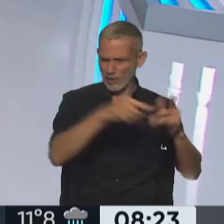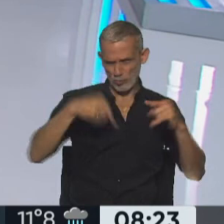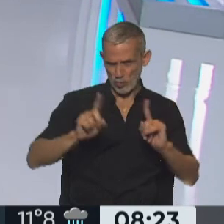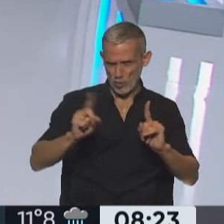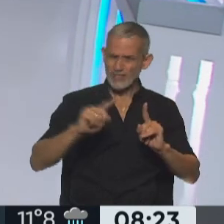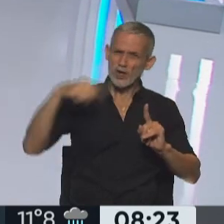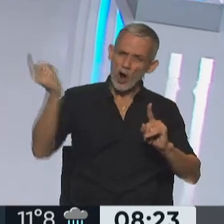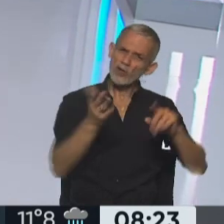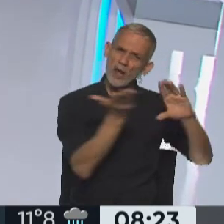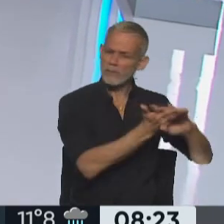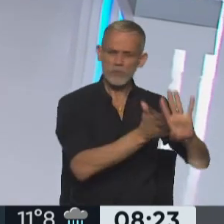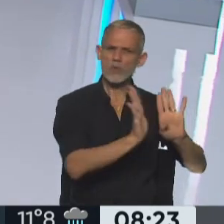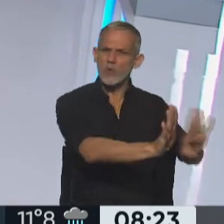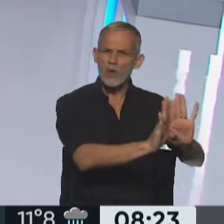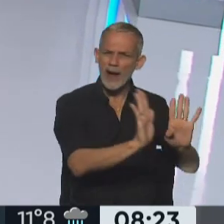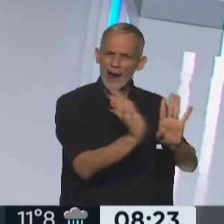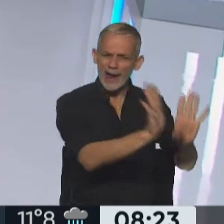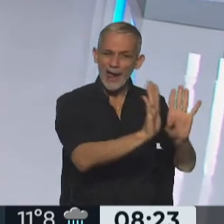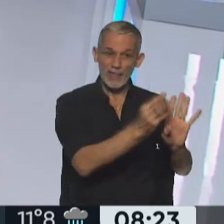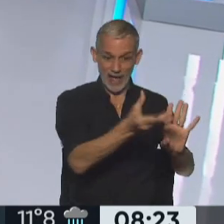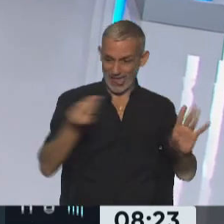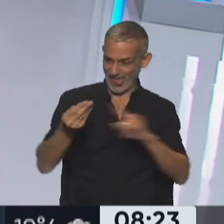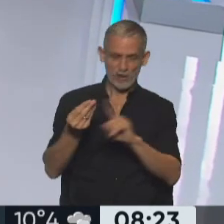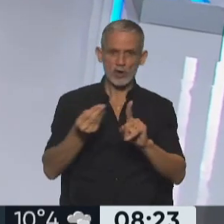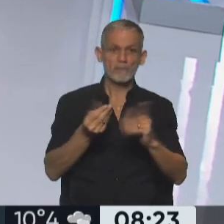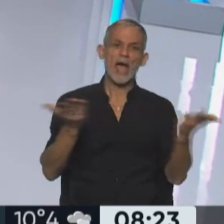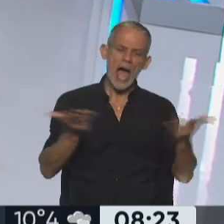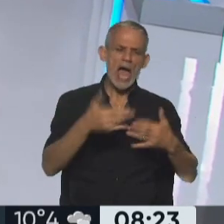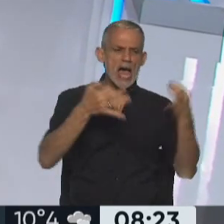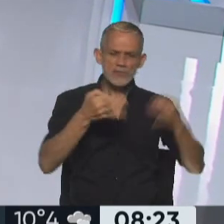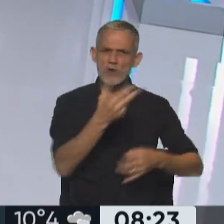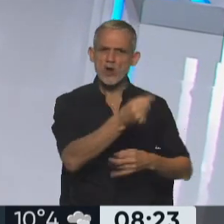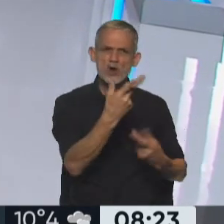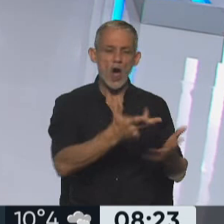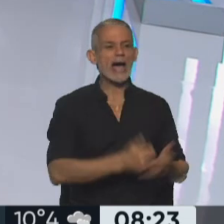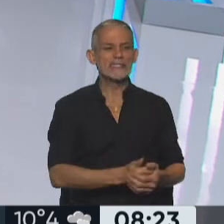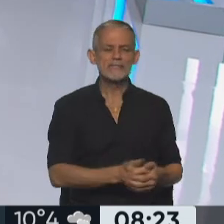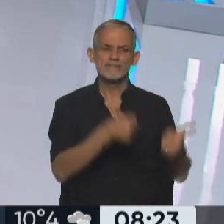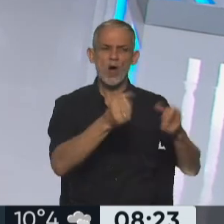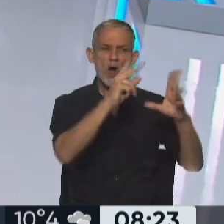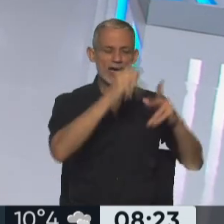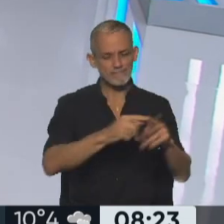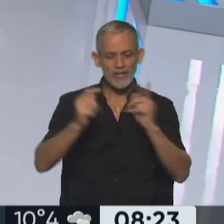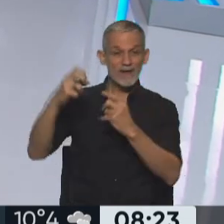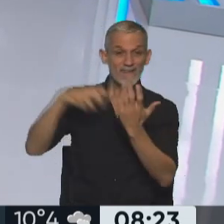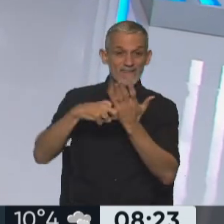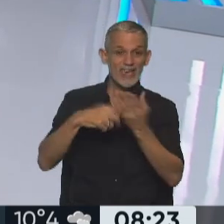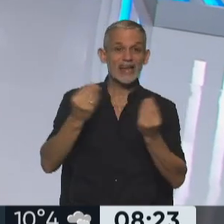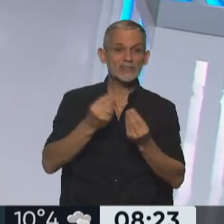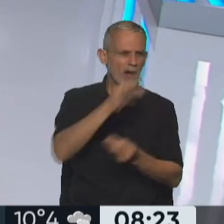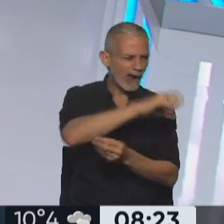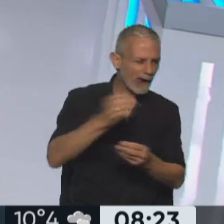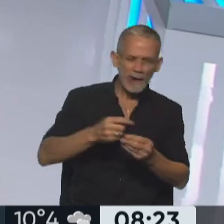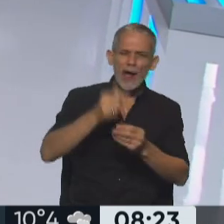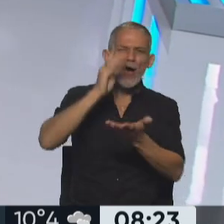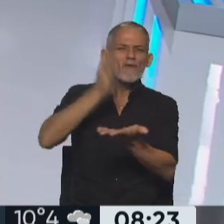que estamos trabajando, no se puede usar. El tribunal le dijo, no podés usar esa prueba. ¿Qué hicieron los fiscales? Fueron a buscar un